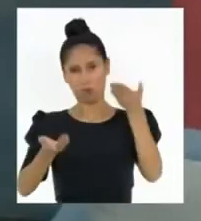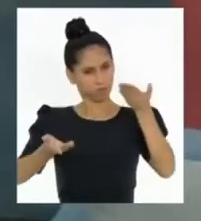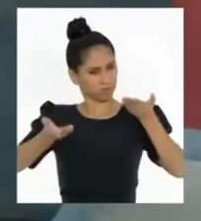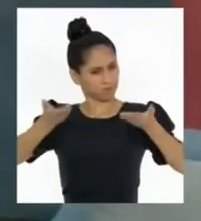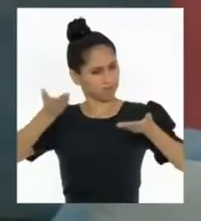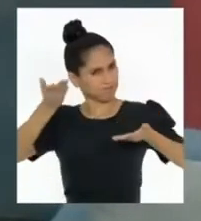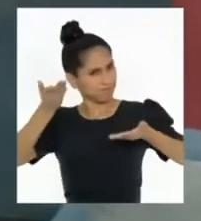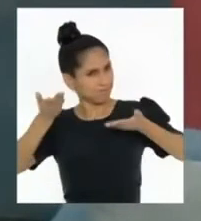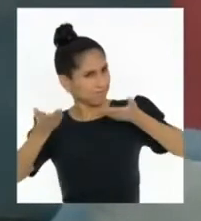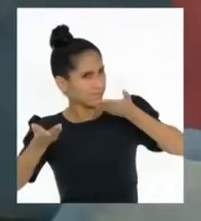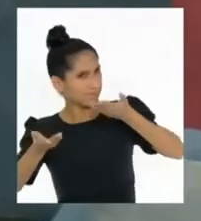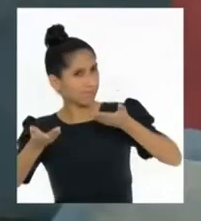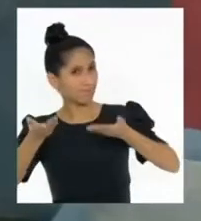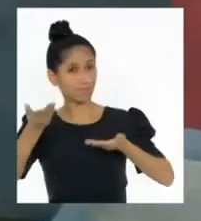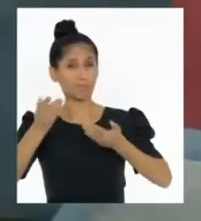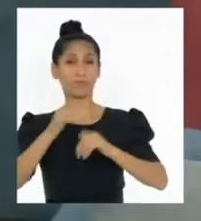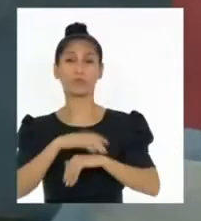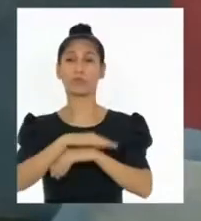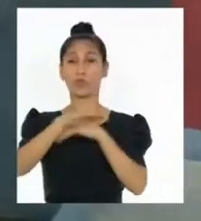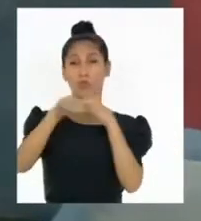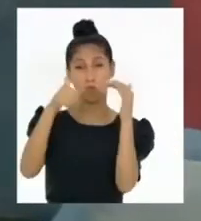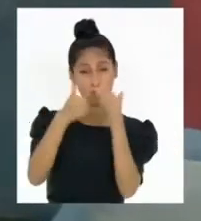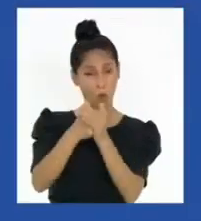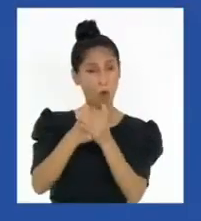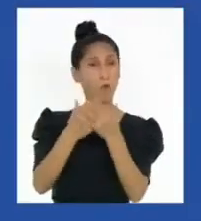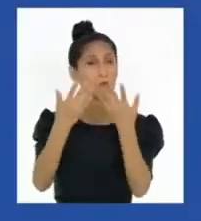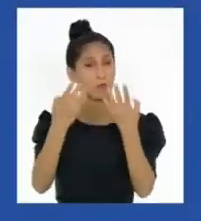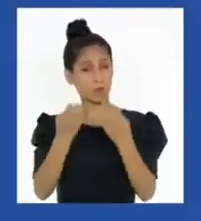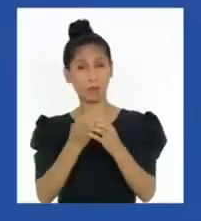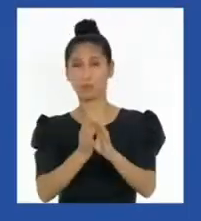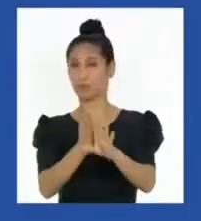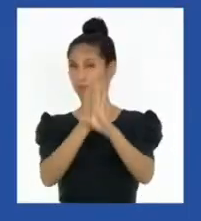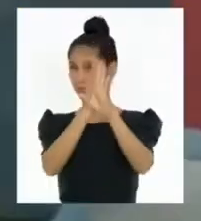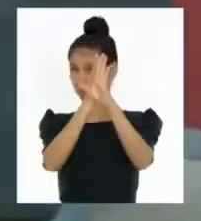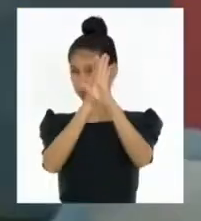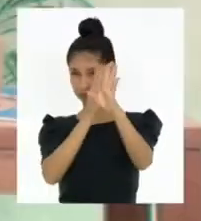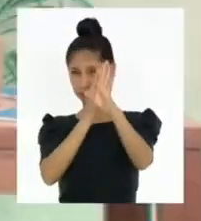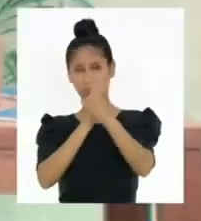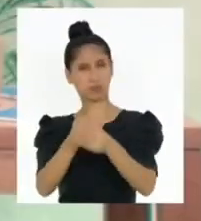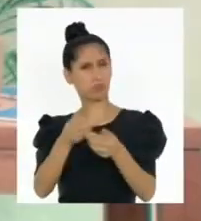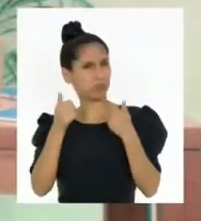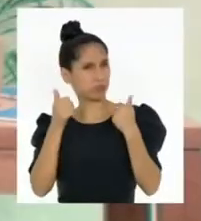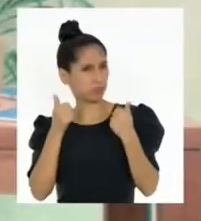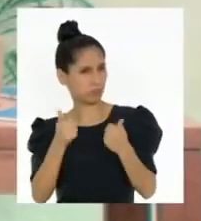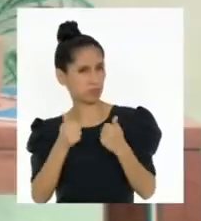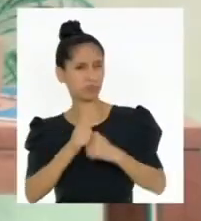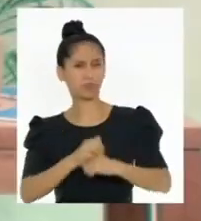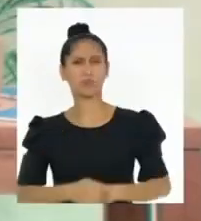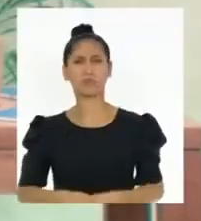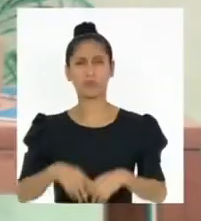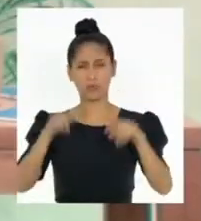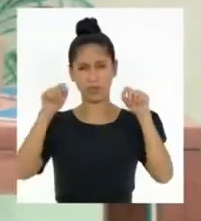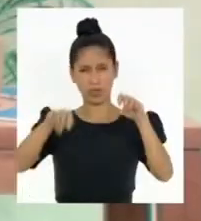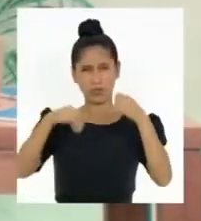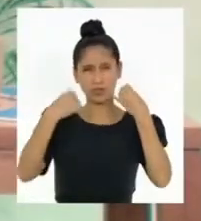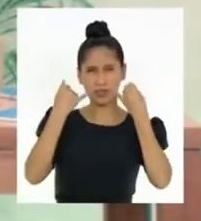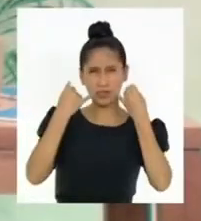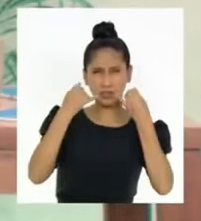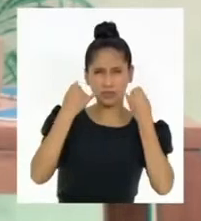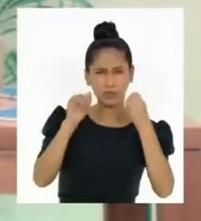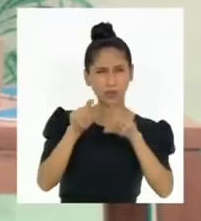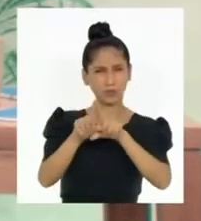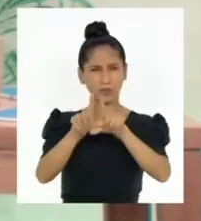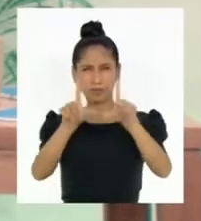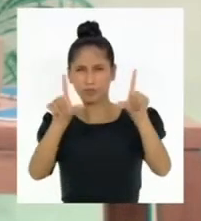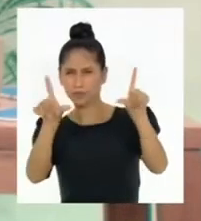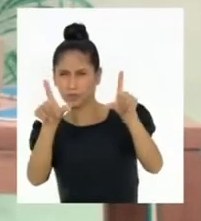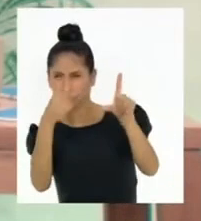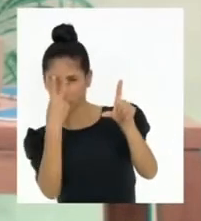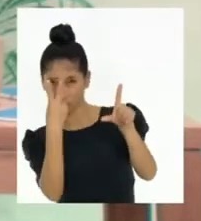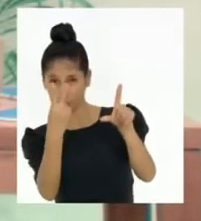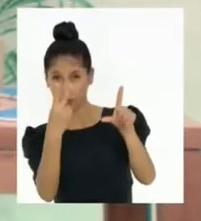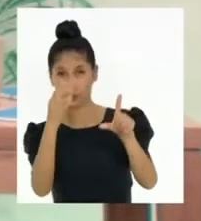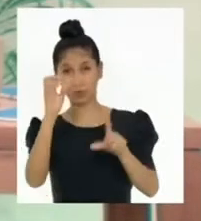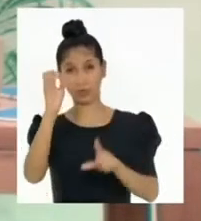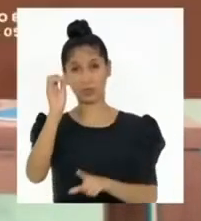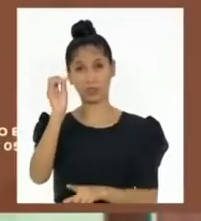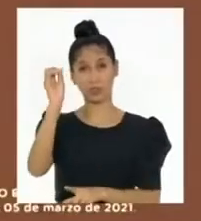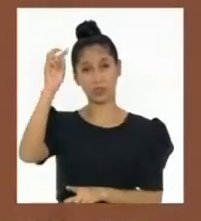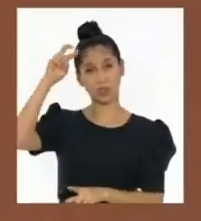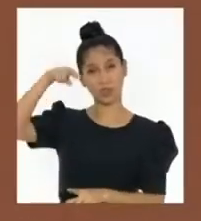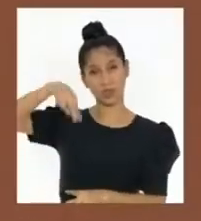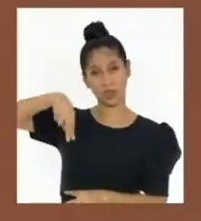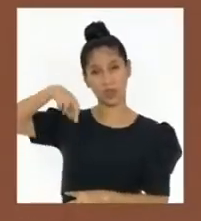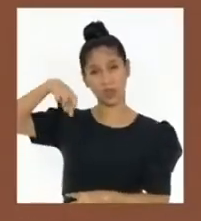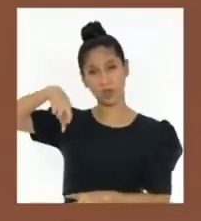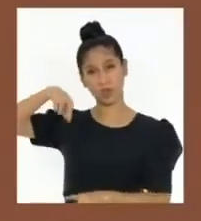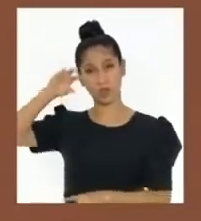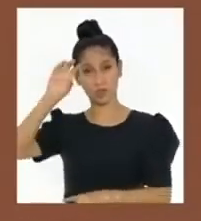asociamos para la buena marcha de los asuntos públicos. Esta información la encontramos en la OMP y dice,